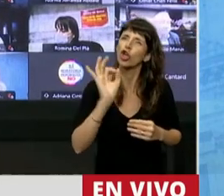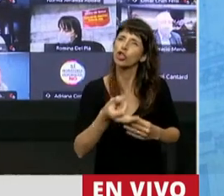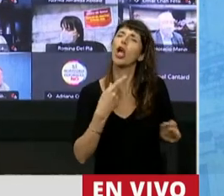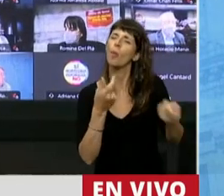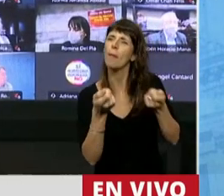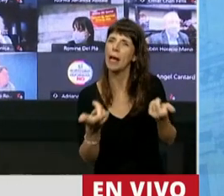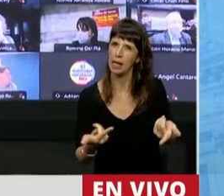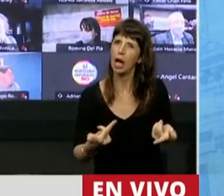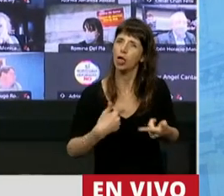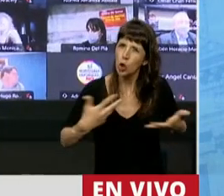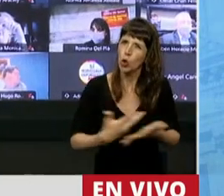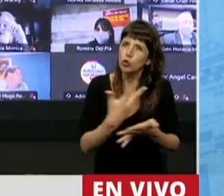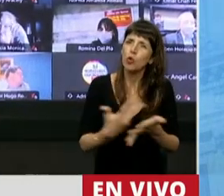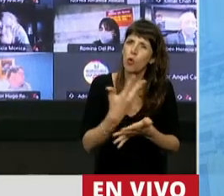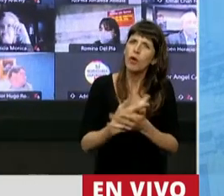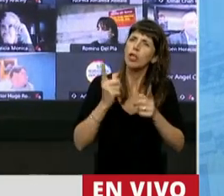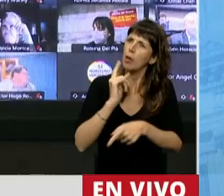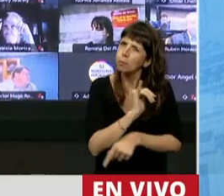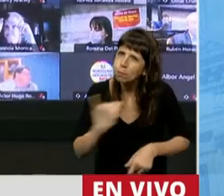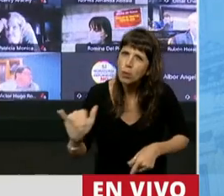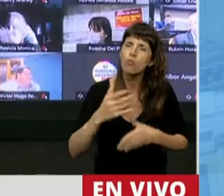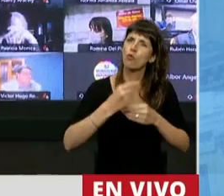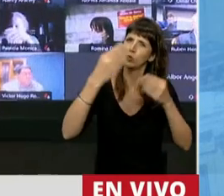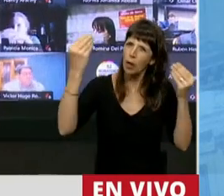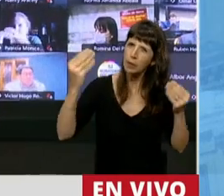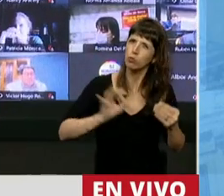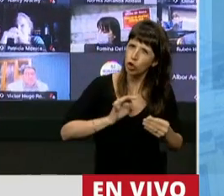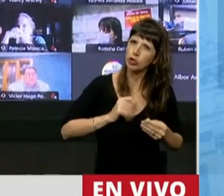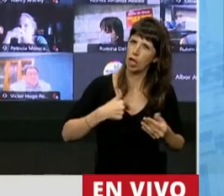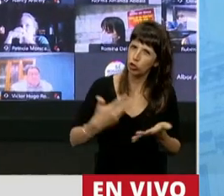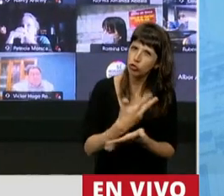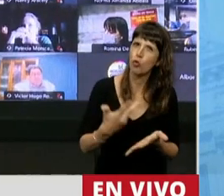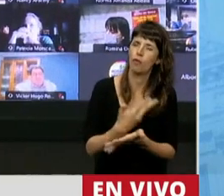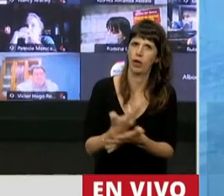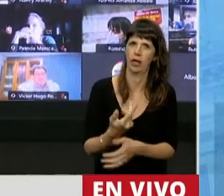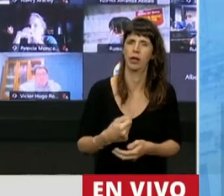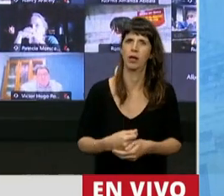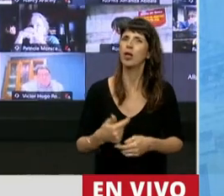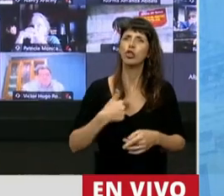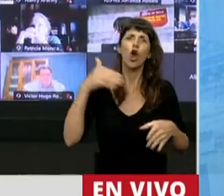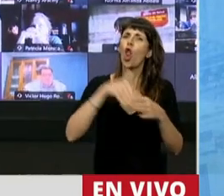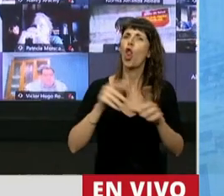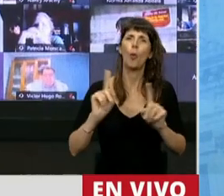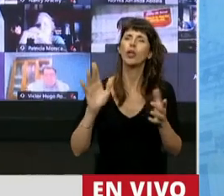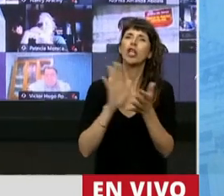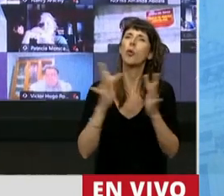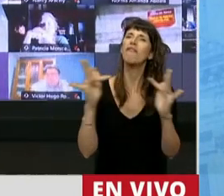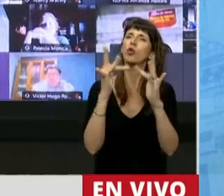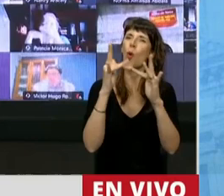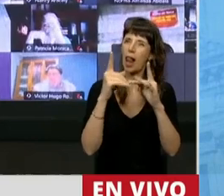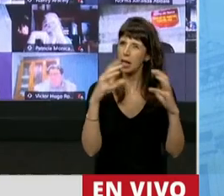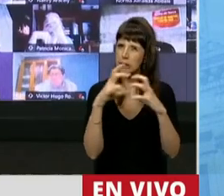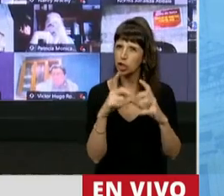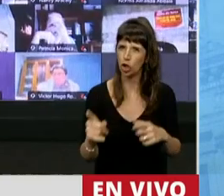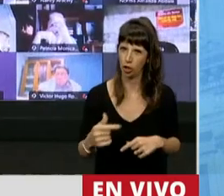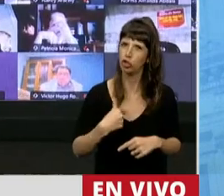denuncié durante muchísimos años. No voté las sesiones virtuales y dije que la democracia no